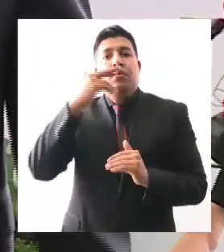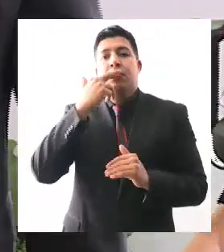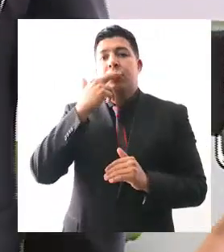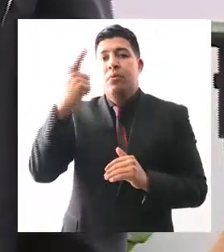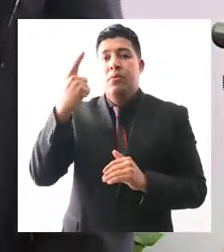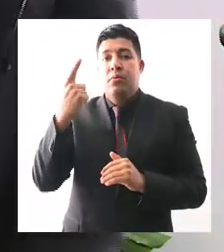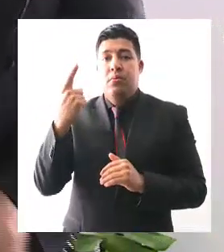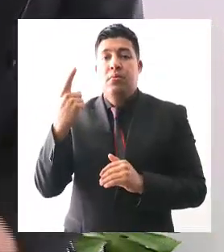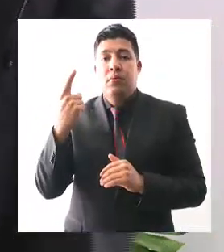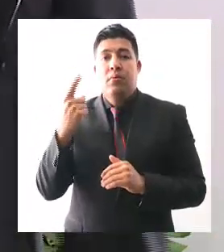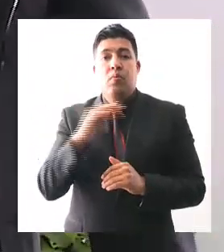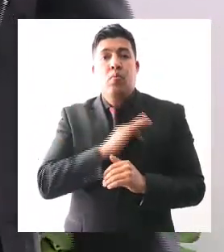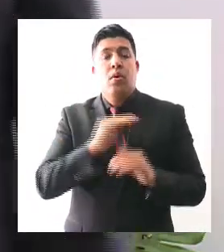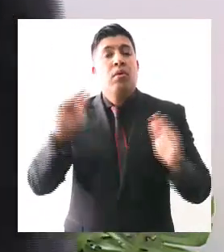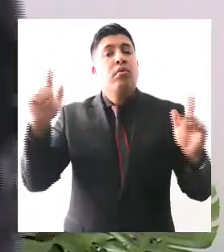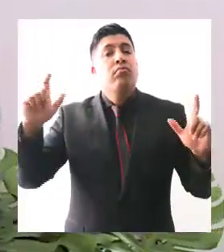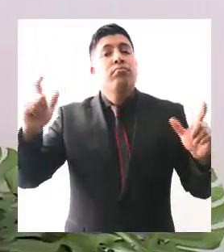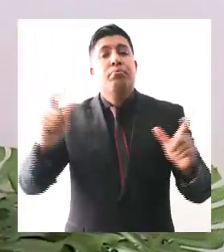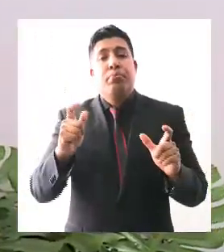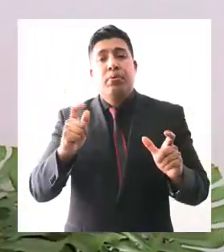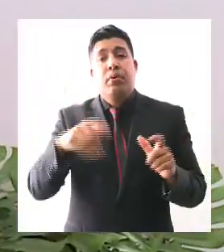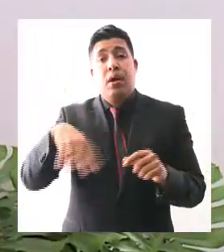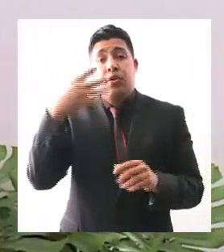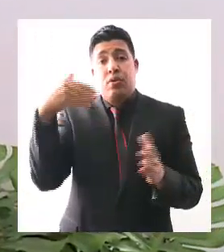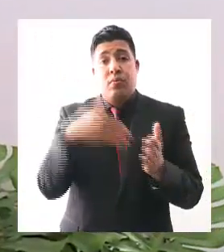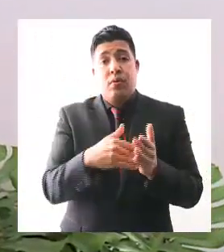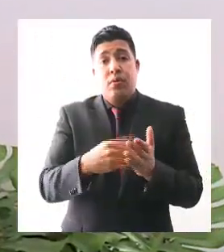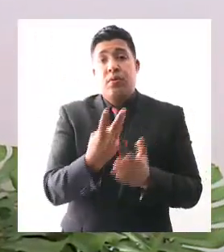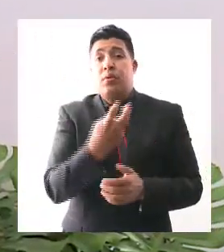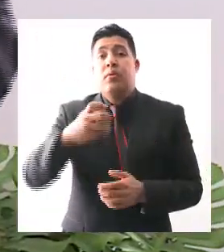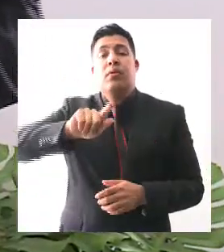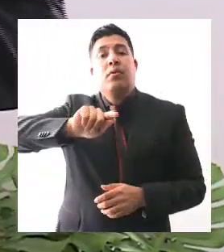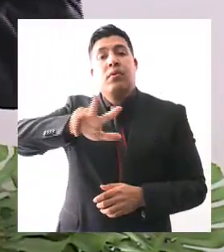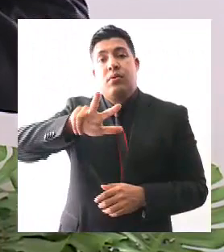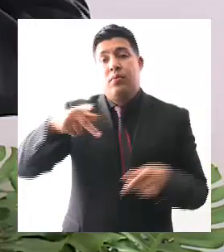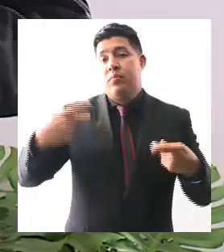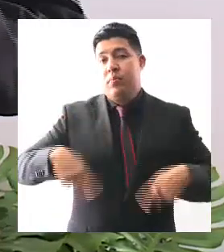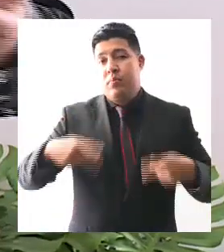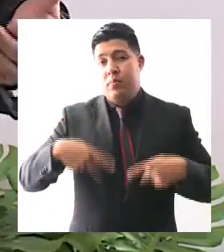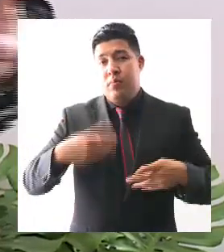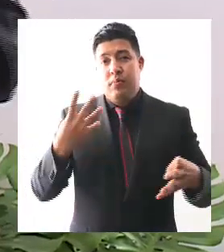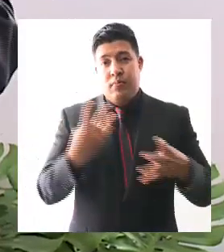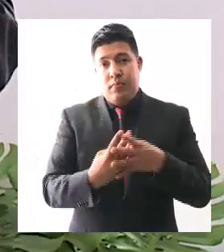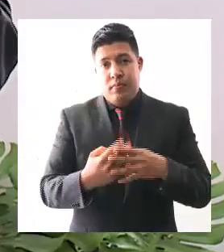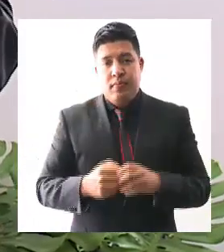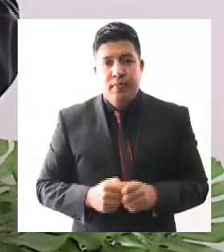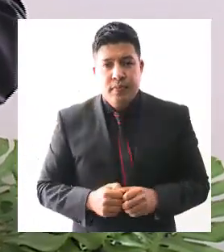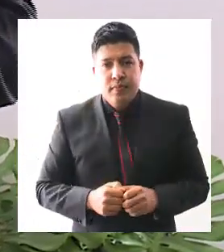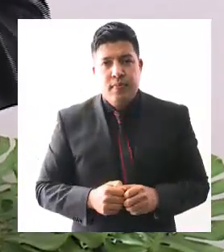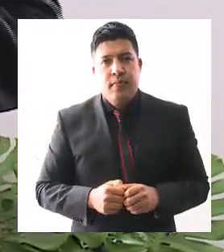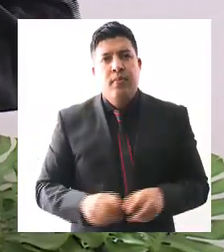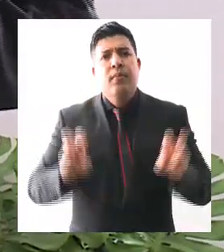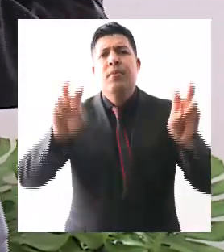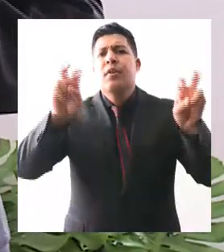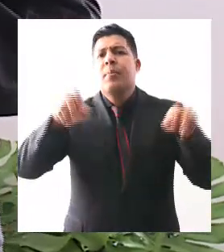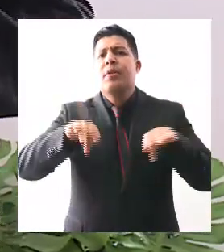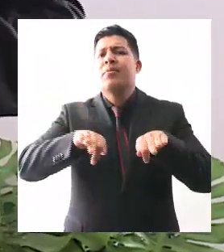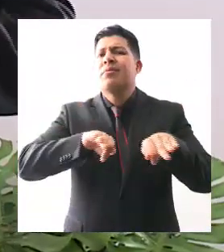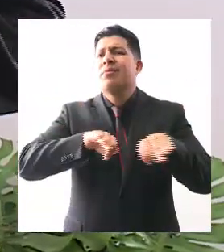del año que ascendía a 14.378 internos. De ahí el tema de trabajo.